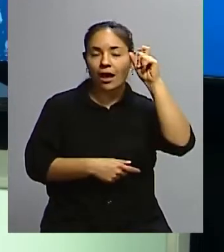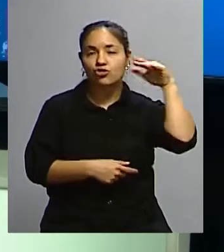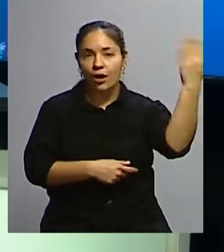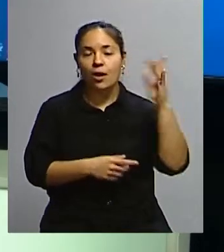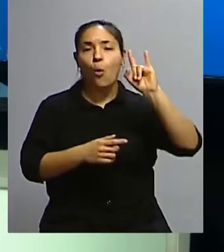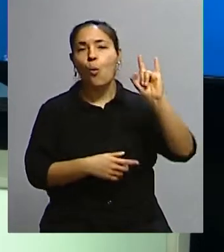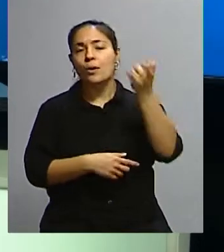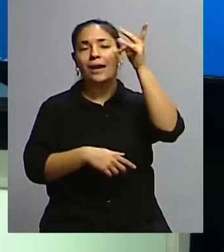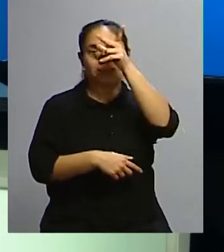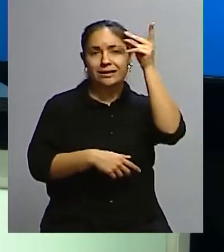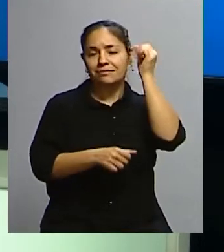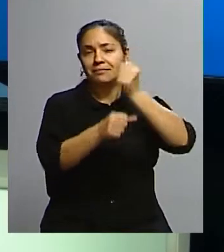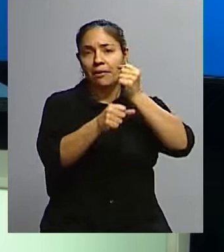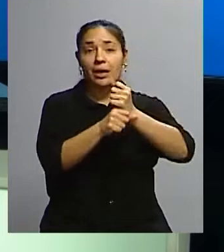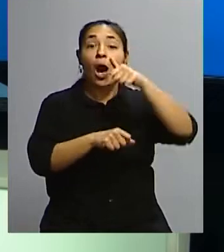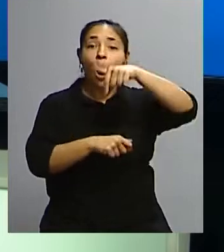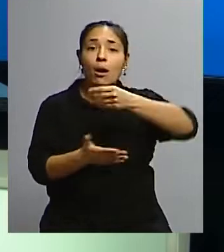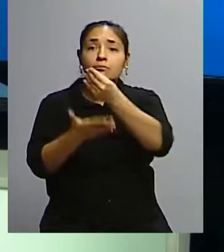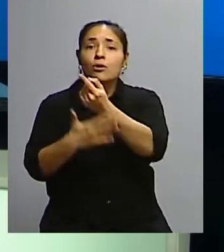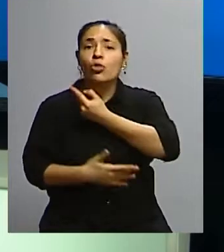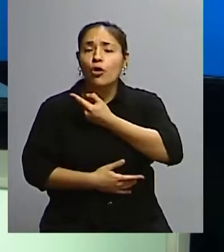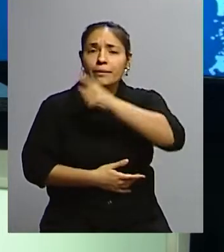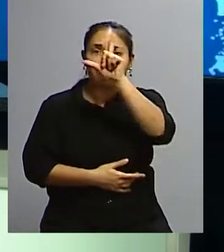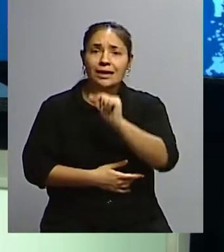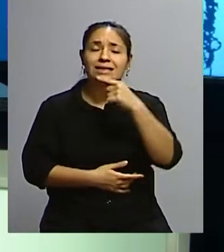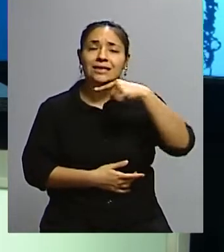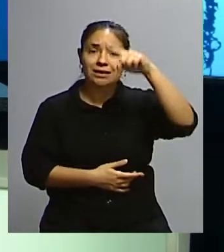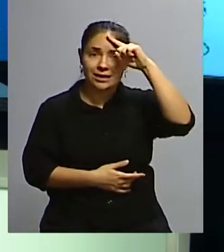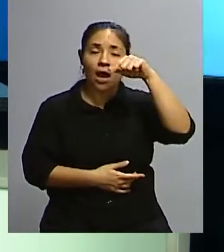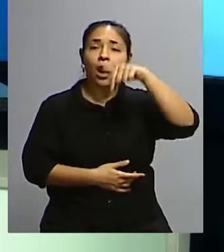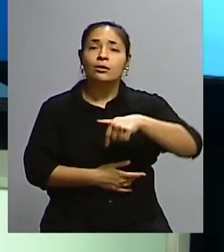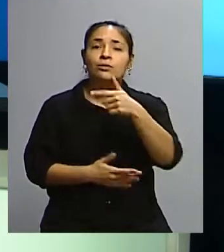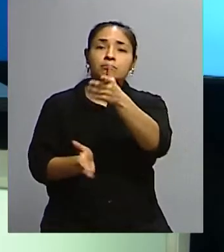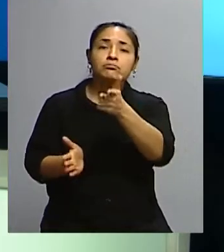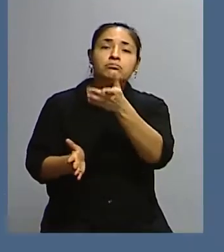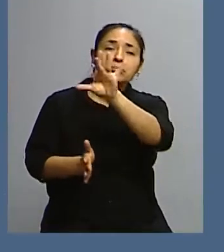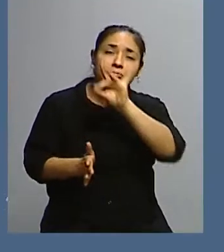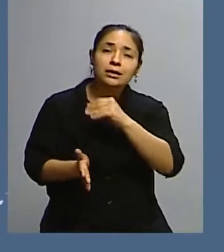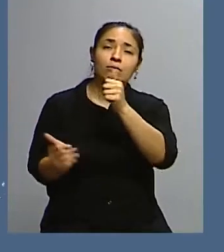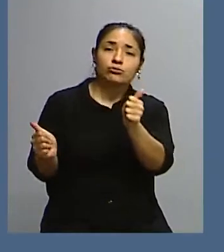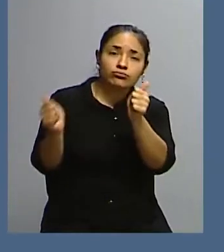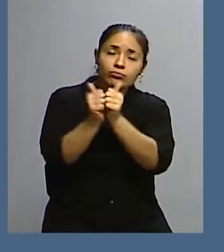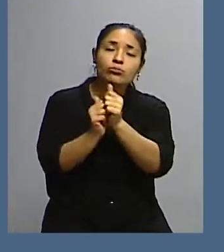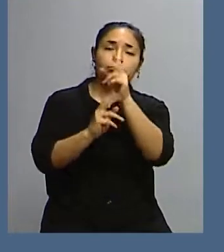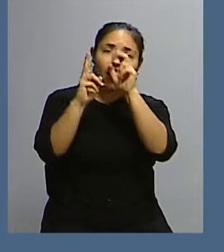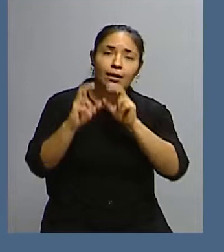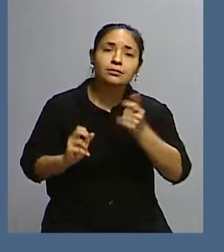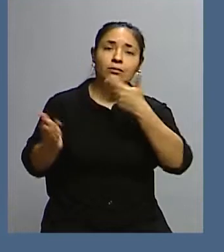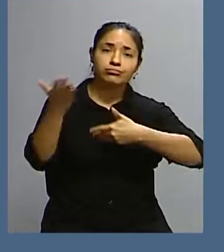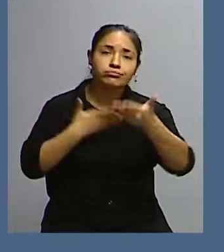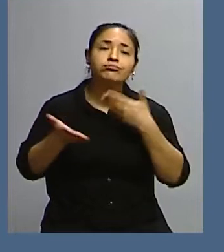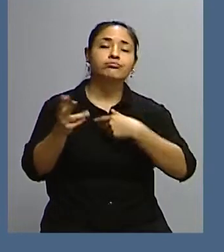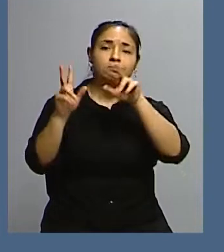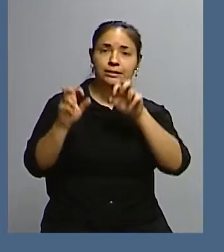está en Lisboa y con mucha atención ha decidido justamente analizar el tema con nosotros. Ana María, ¿qué tal? ¿Cómo le va? Buenas noches.